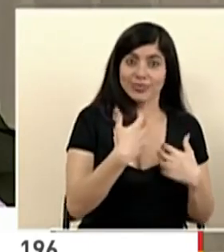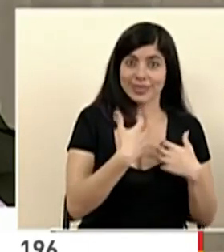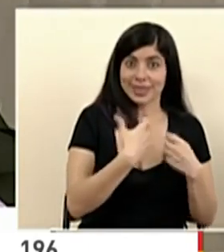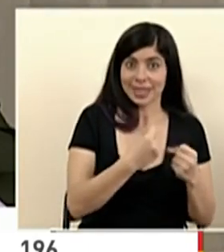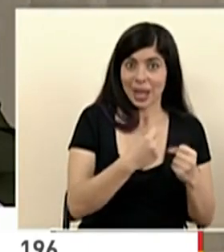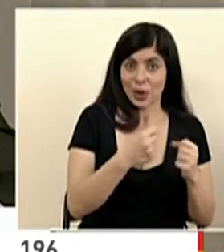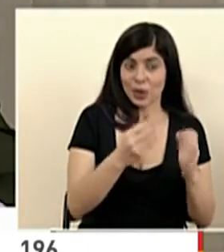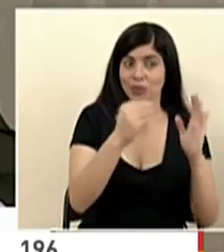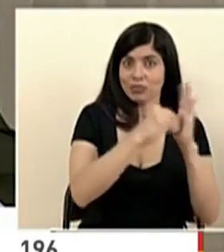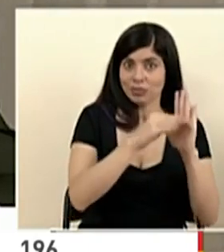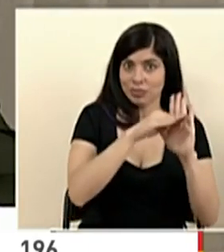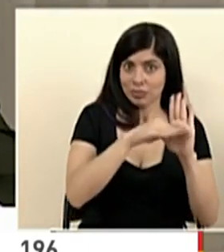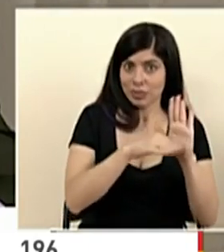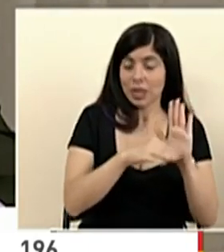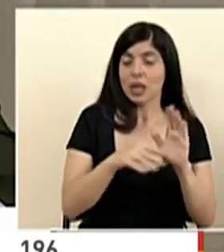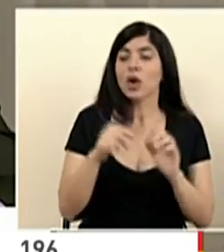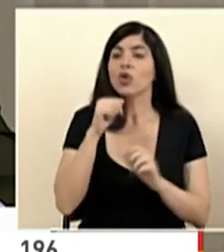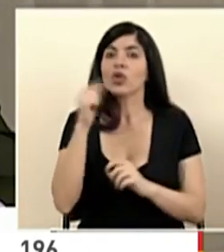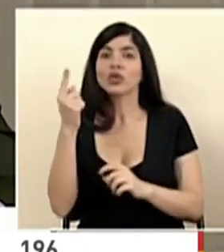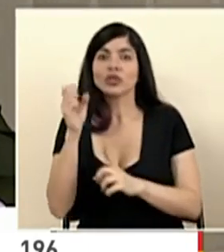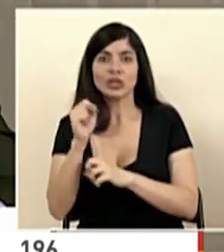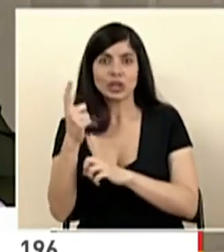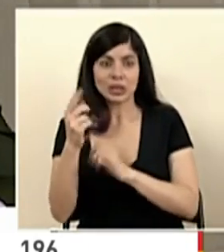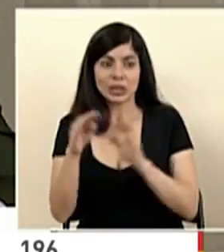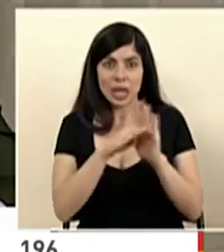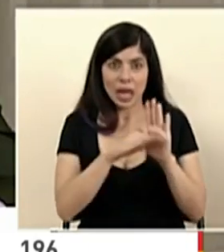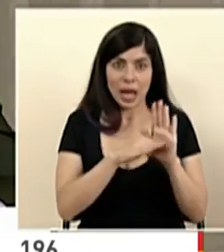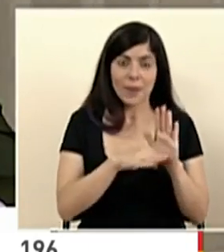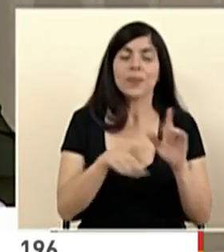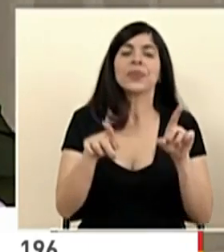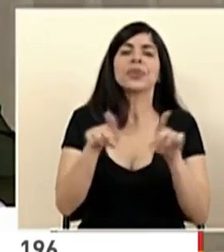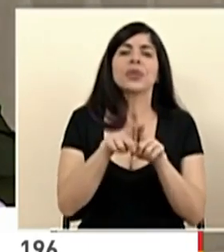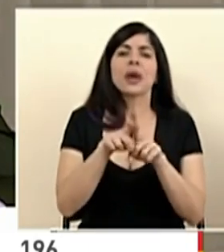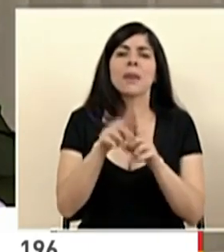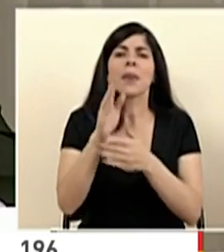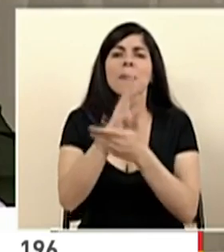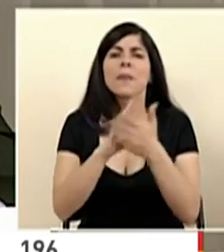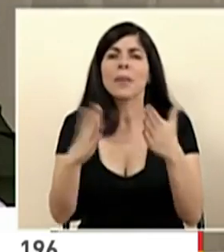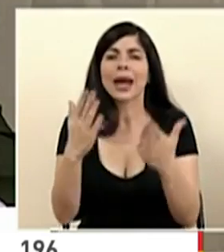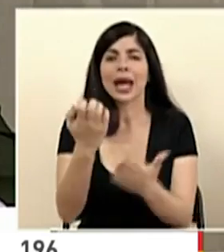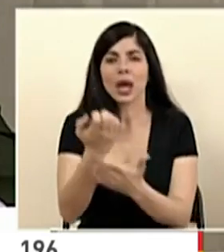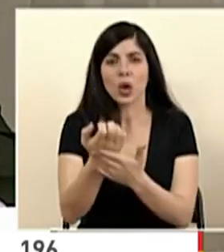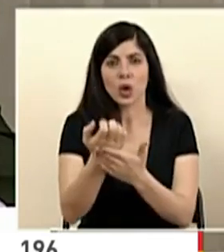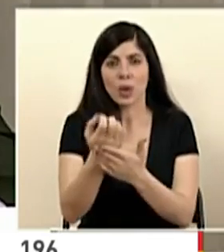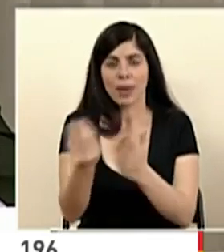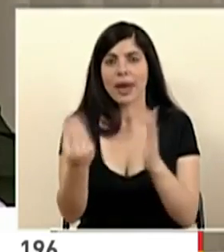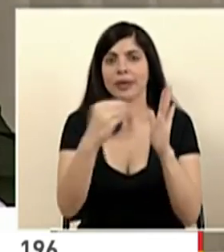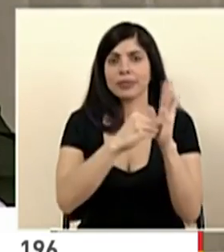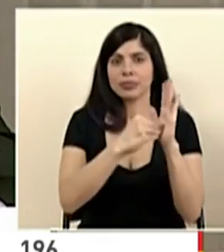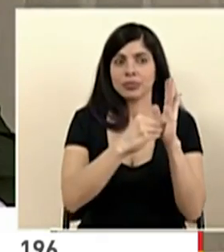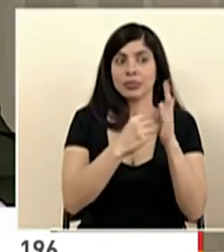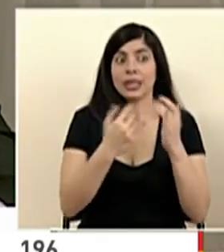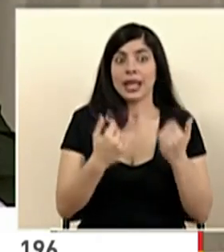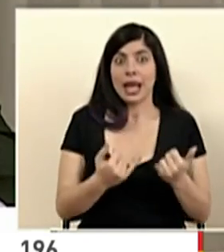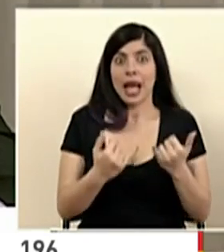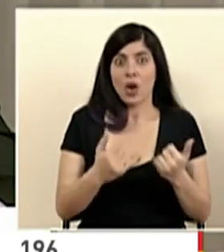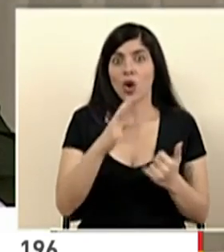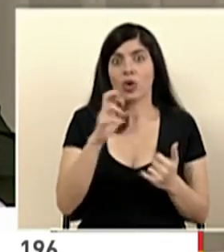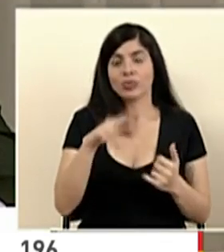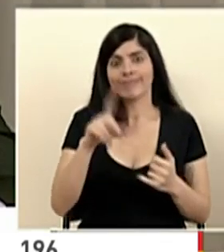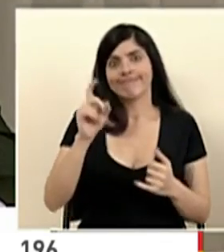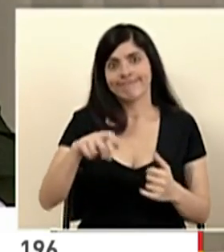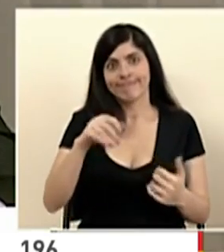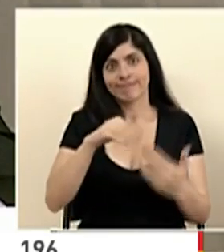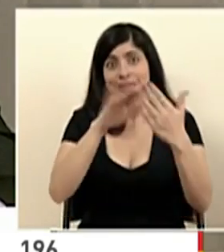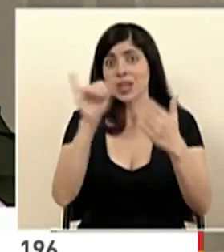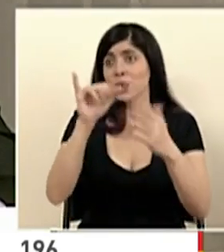parte de salud y ya no sólo de la parte social, sino también de la parte económica que debe afrontar ahora Costa